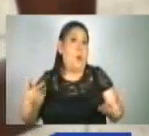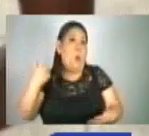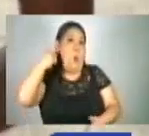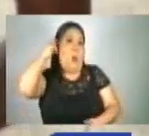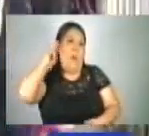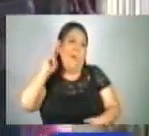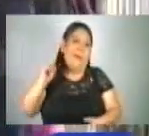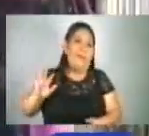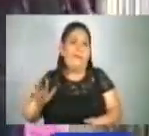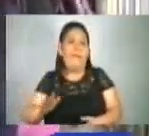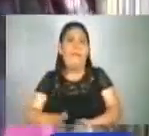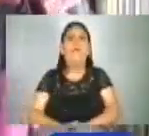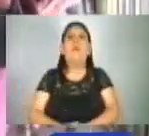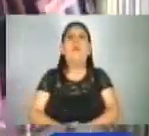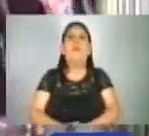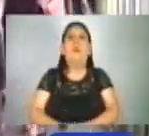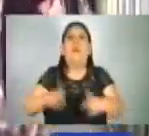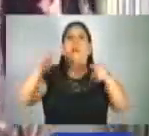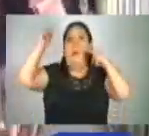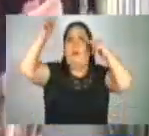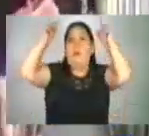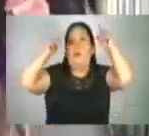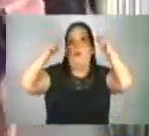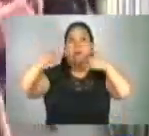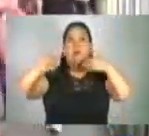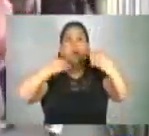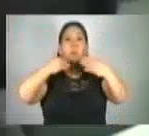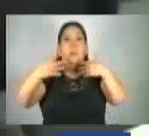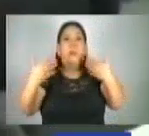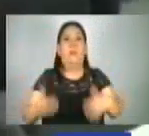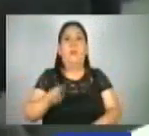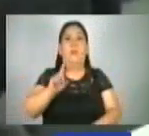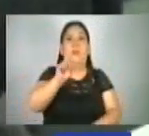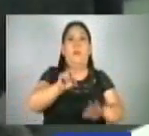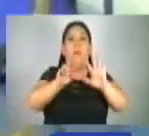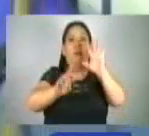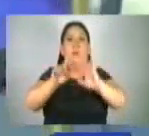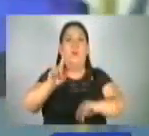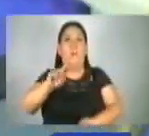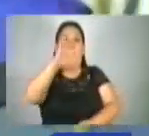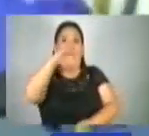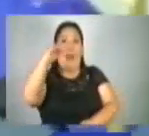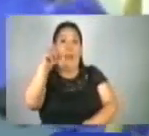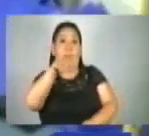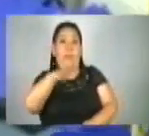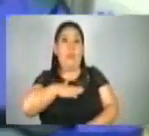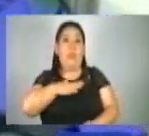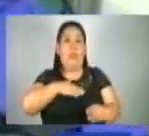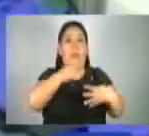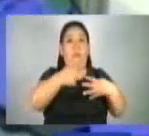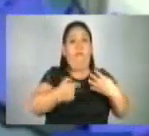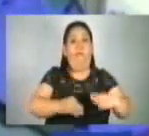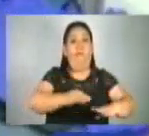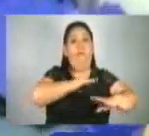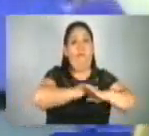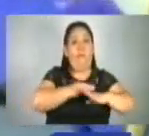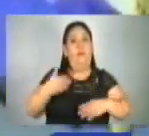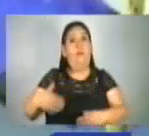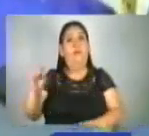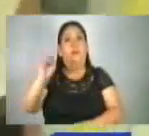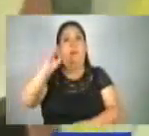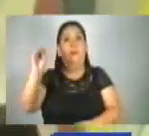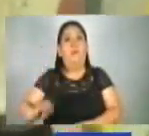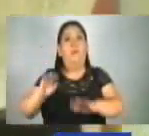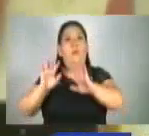pues no mucho. Naciones Unidas también revela que de 171 países que tienen medidas de protección social, solo el 18%